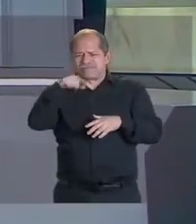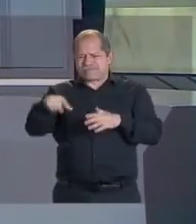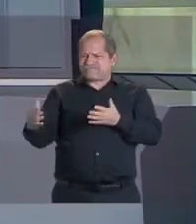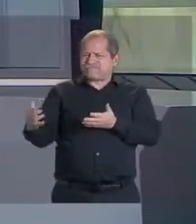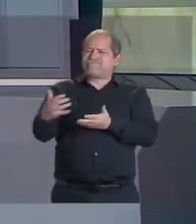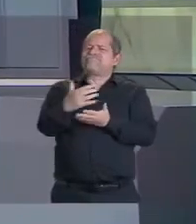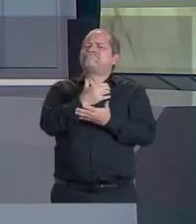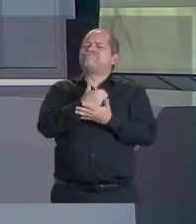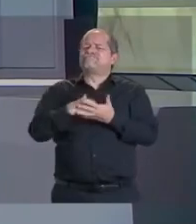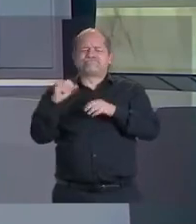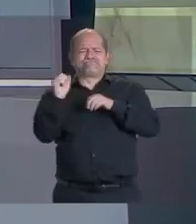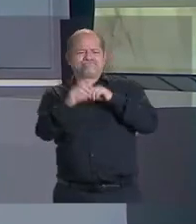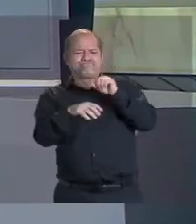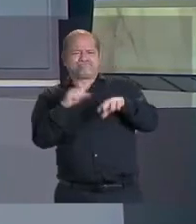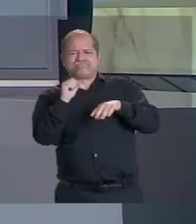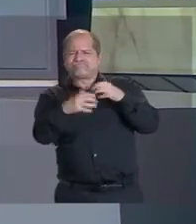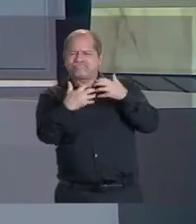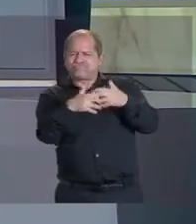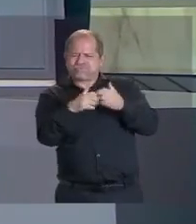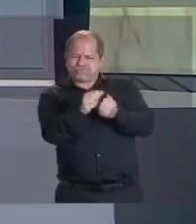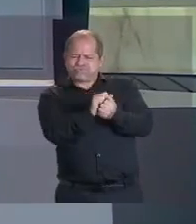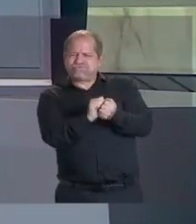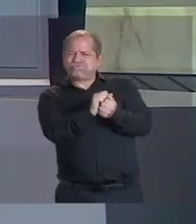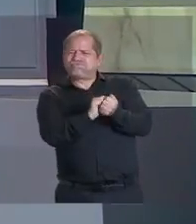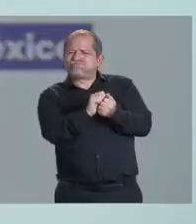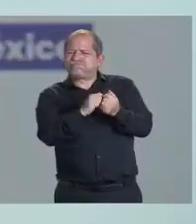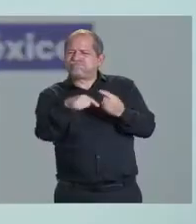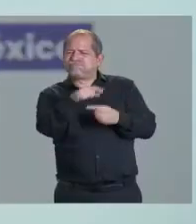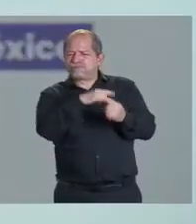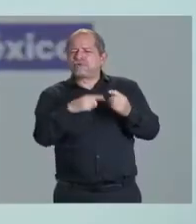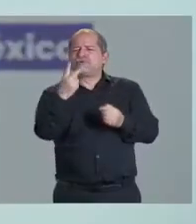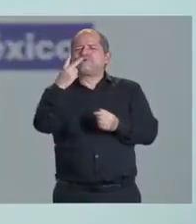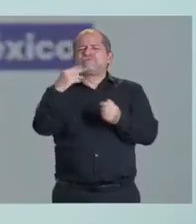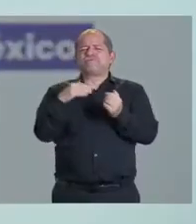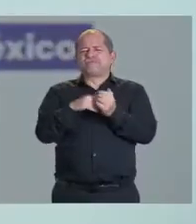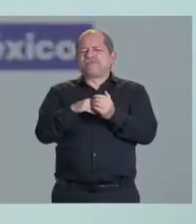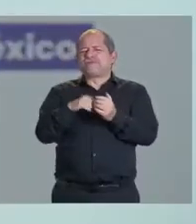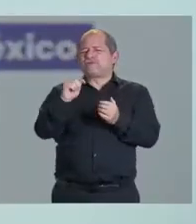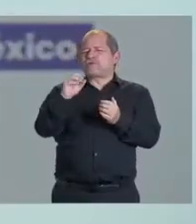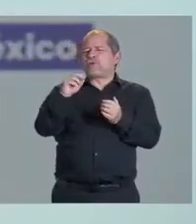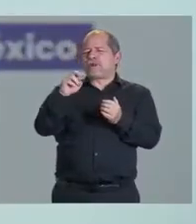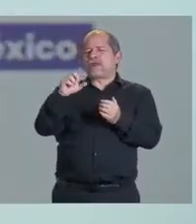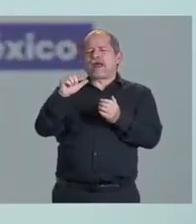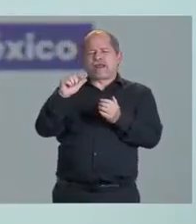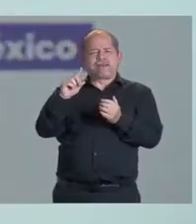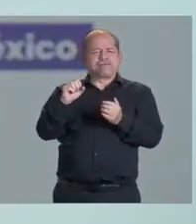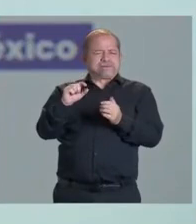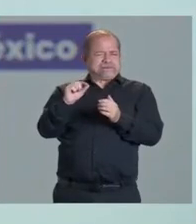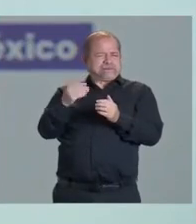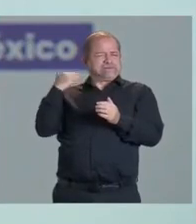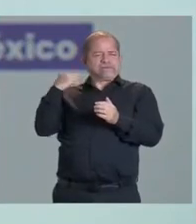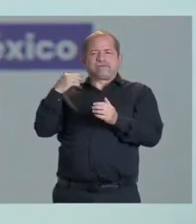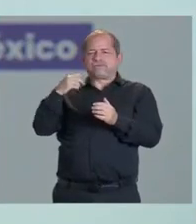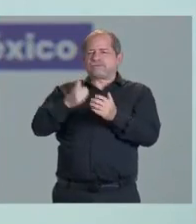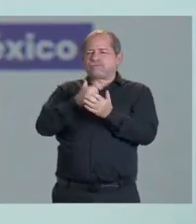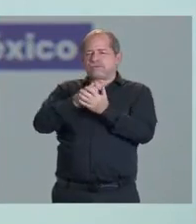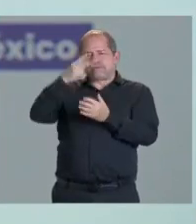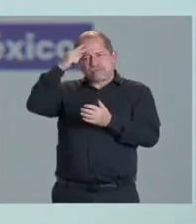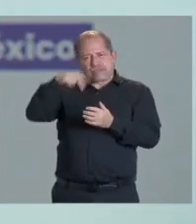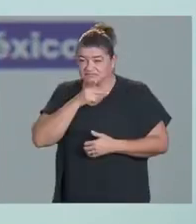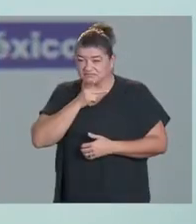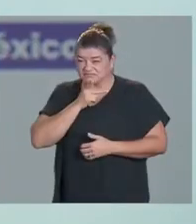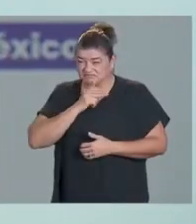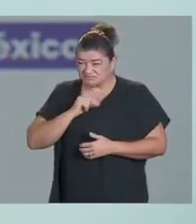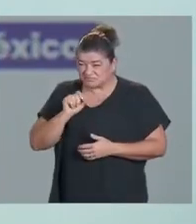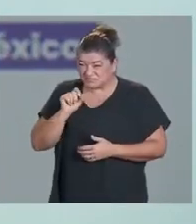país, dos mil toneladas. Hicimos recicladoras de cascajo en la Ciudad de México, recientemente recibimos un premio y lo vamos a hacer en